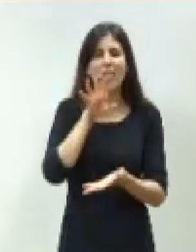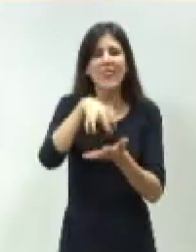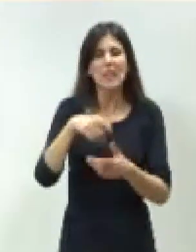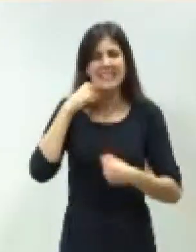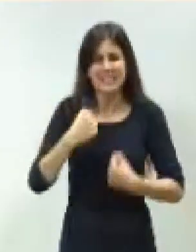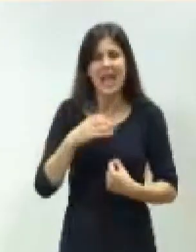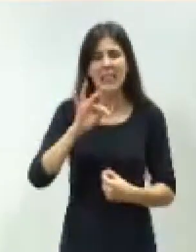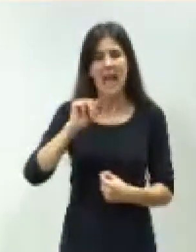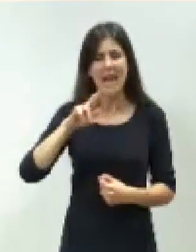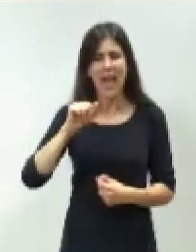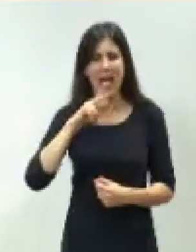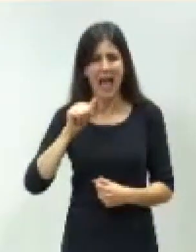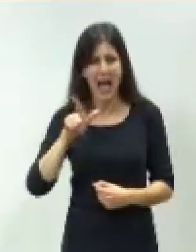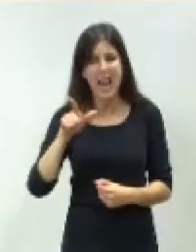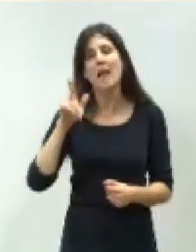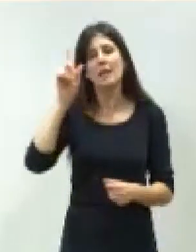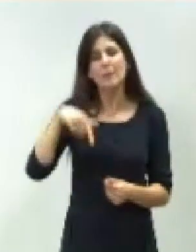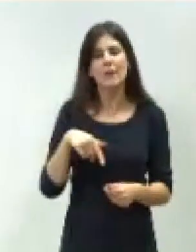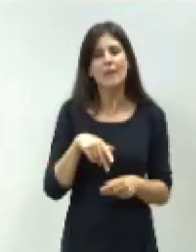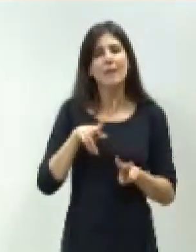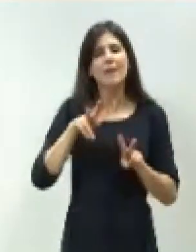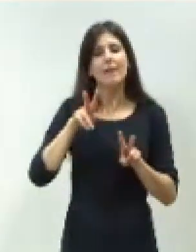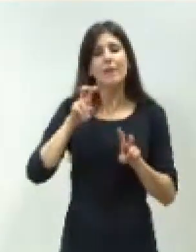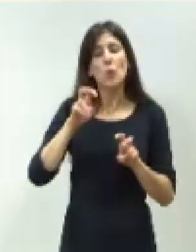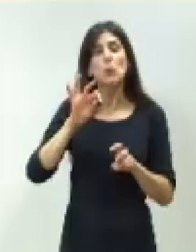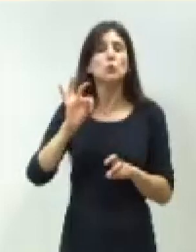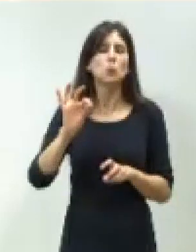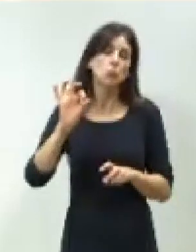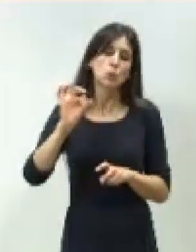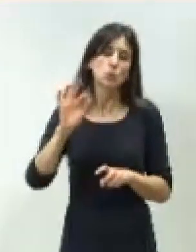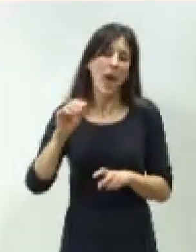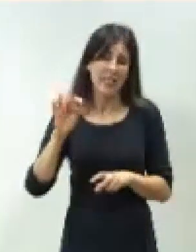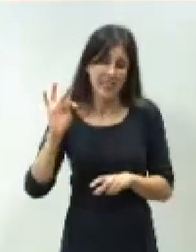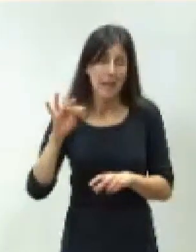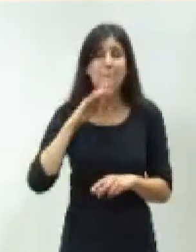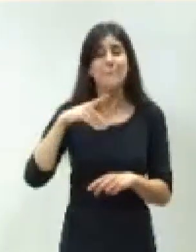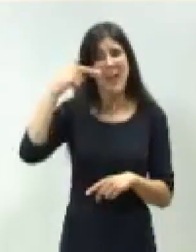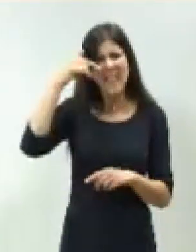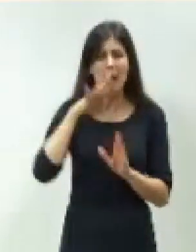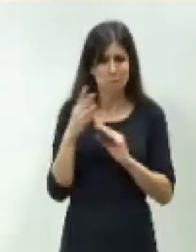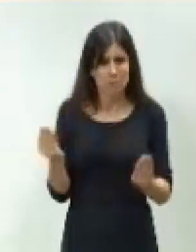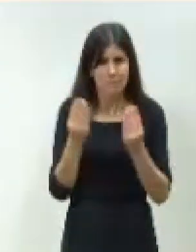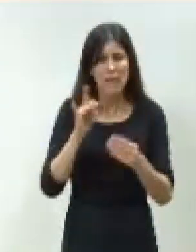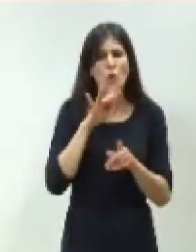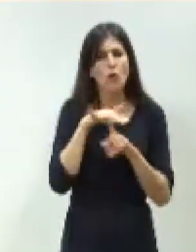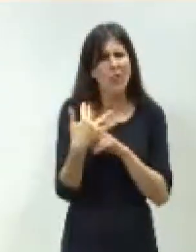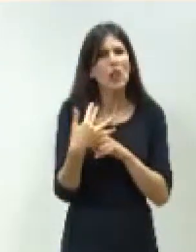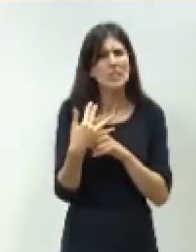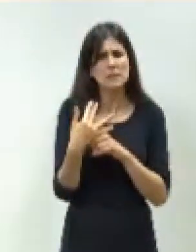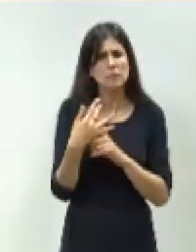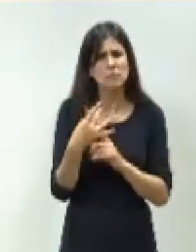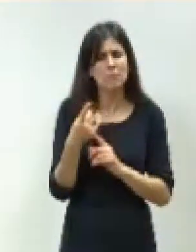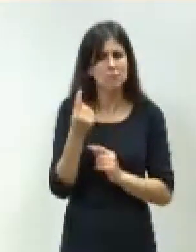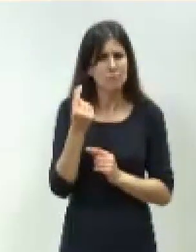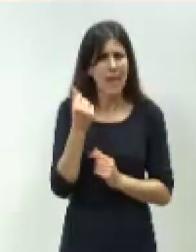salud del Tarajal, del nuevo swap de Melilla. Se las mejoras en las condiciones económicas, que sí, claro.